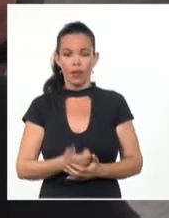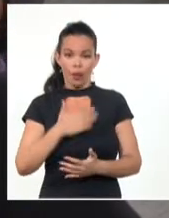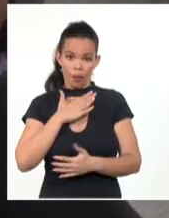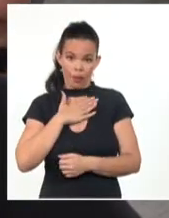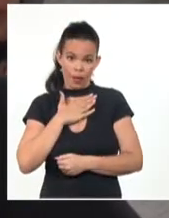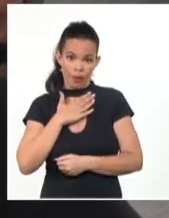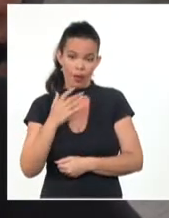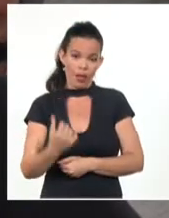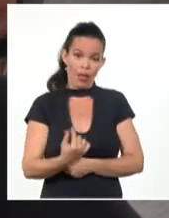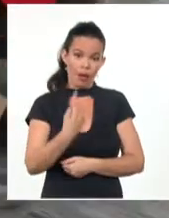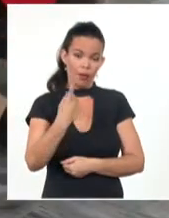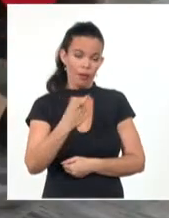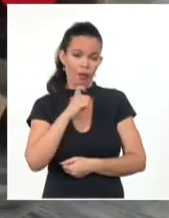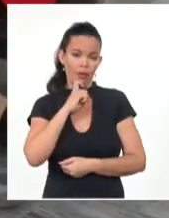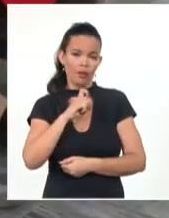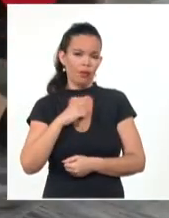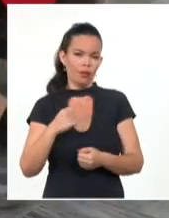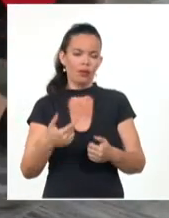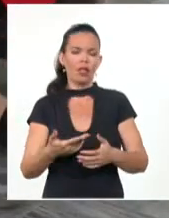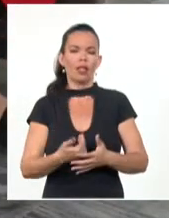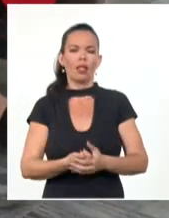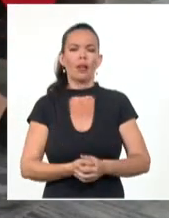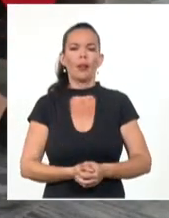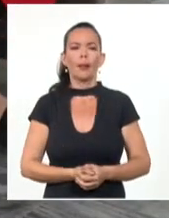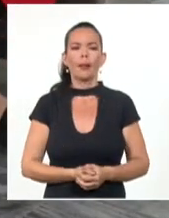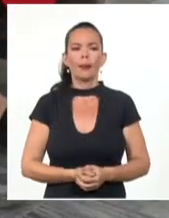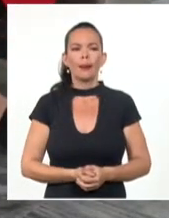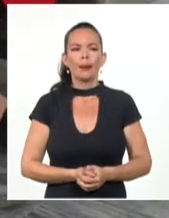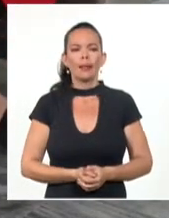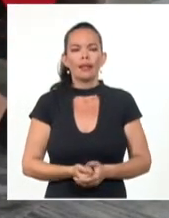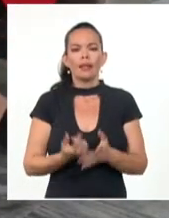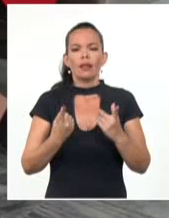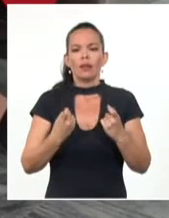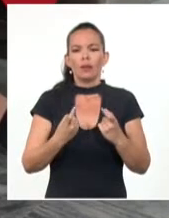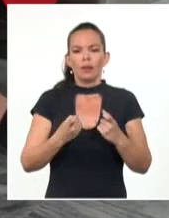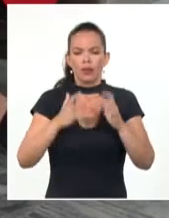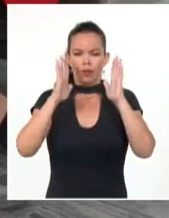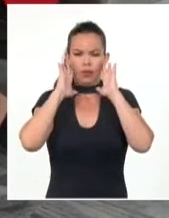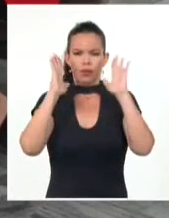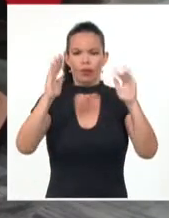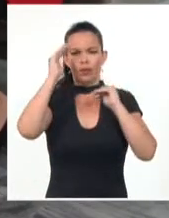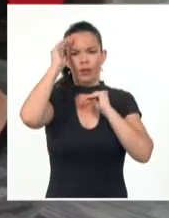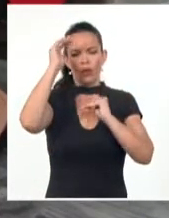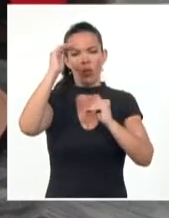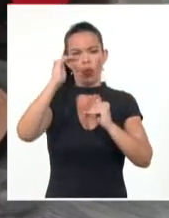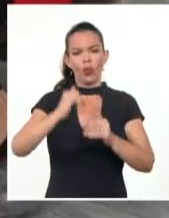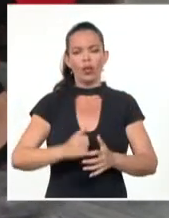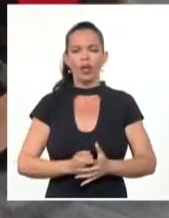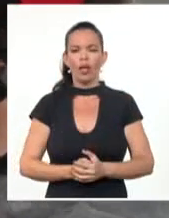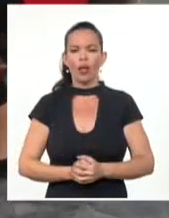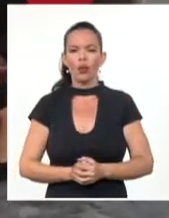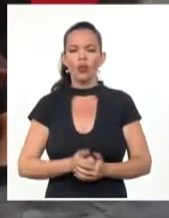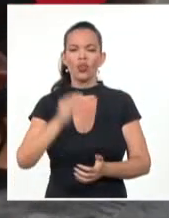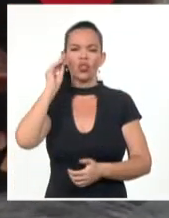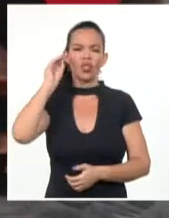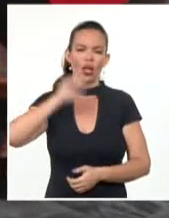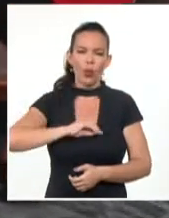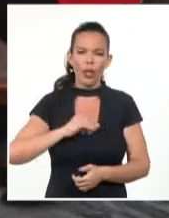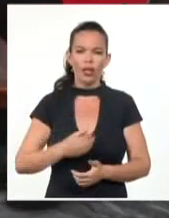principal es estar ubicado en el lugar